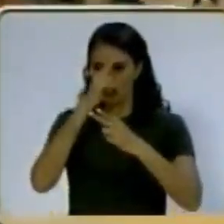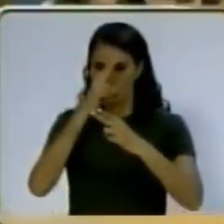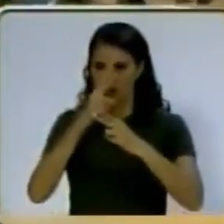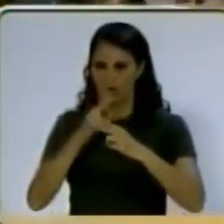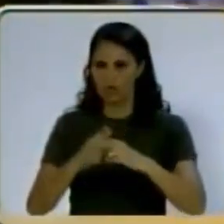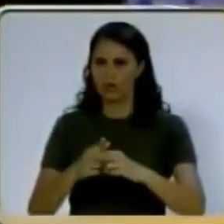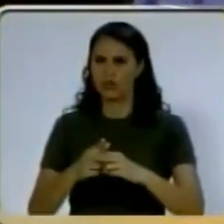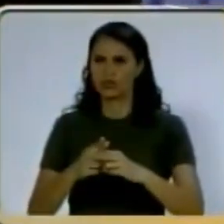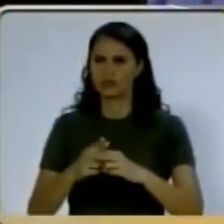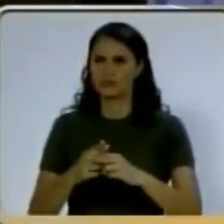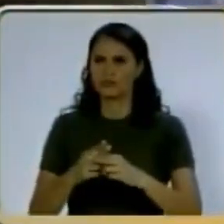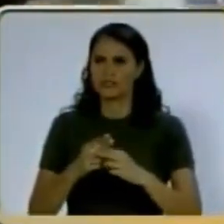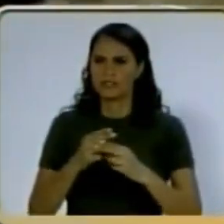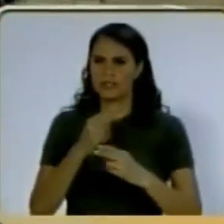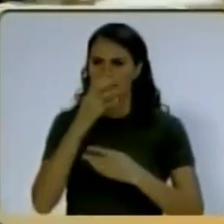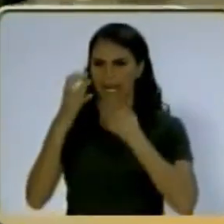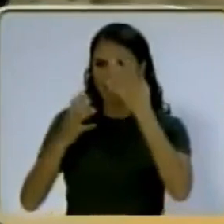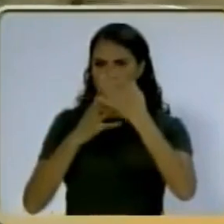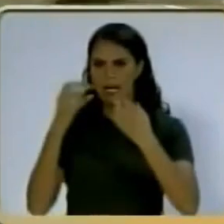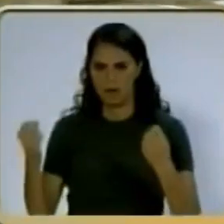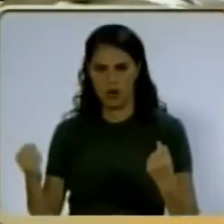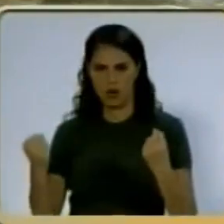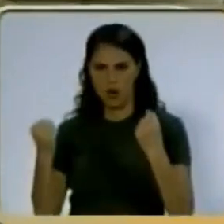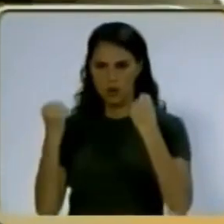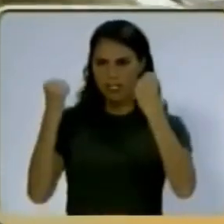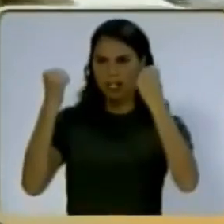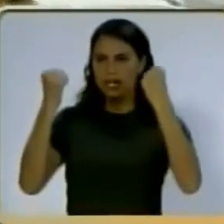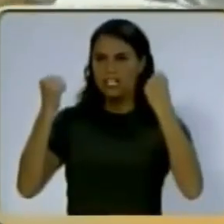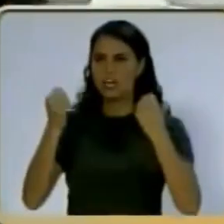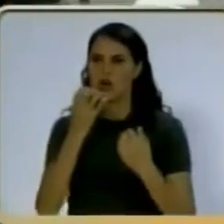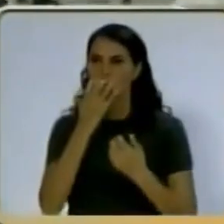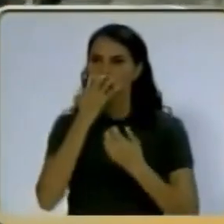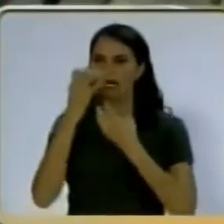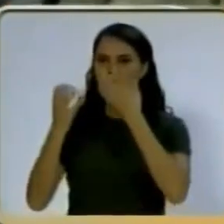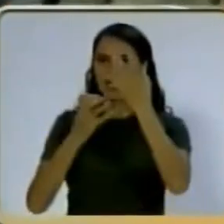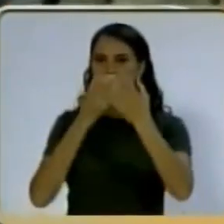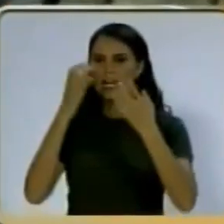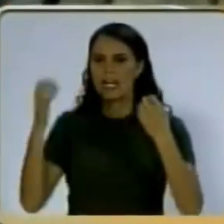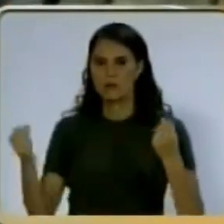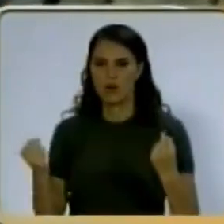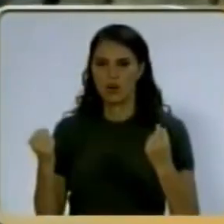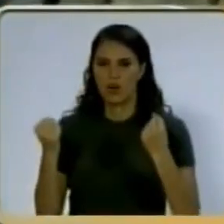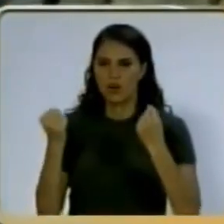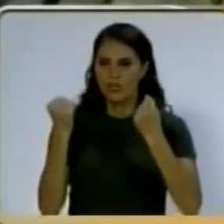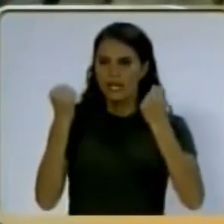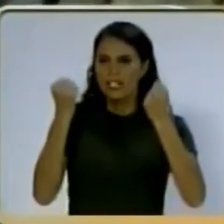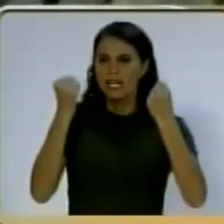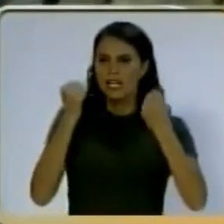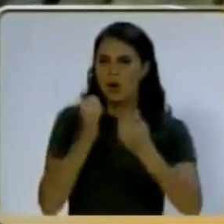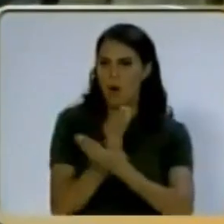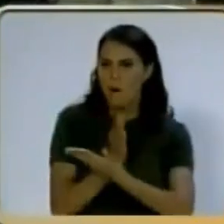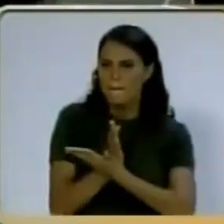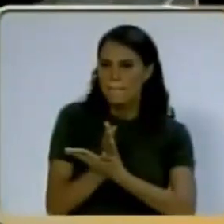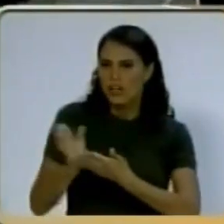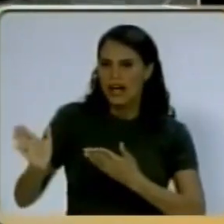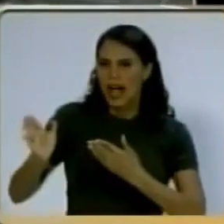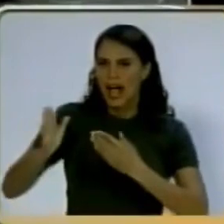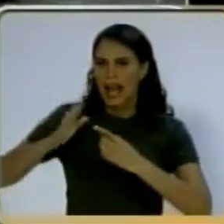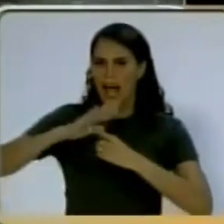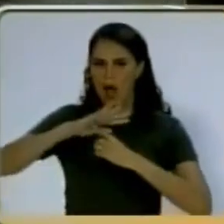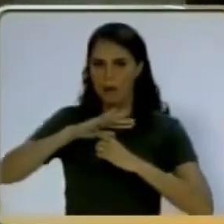virtud de amor. ¡Gritemos con brío! ¡Gritemos con brío!